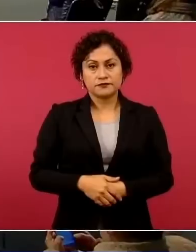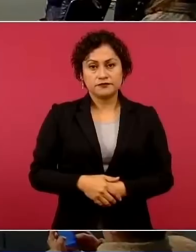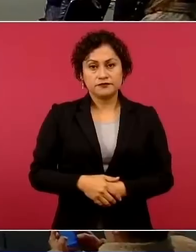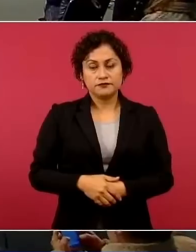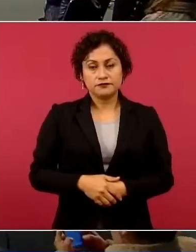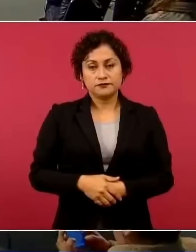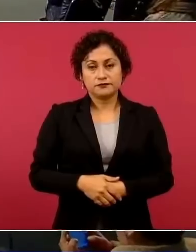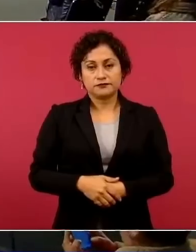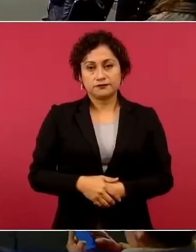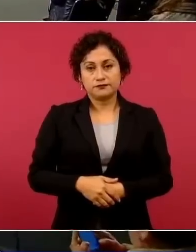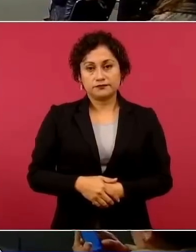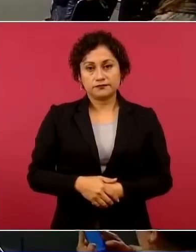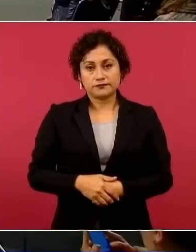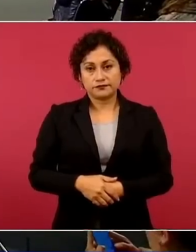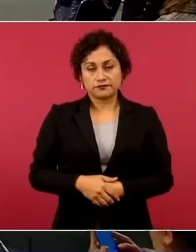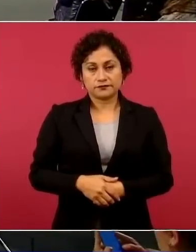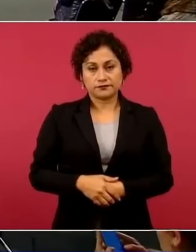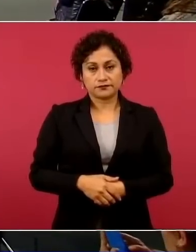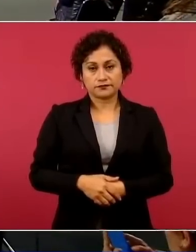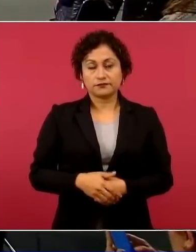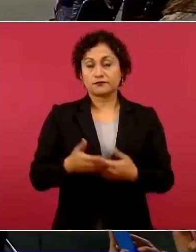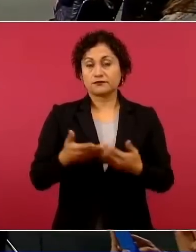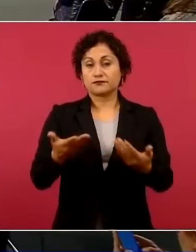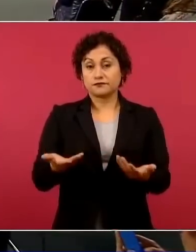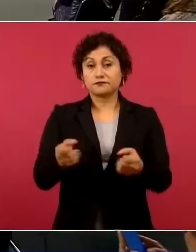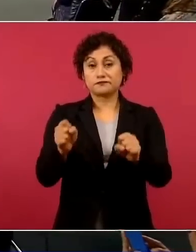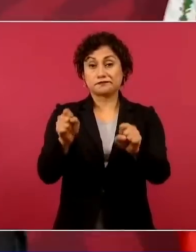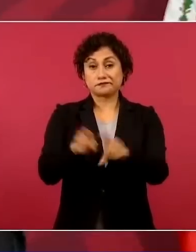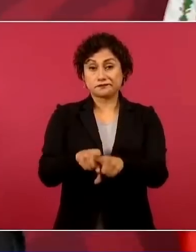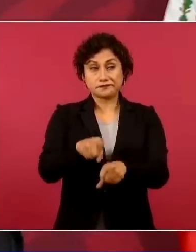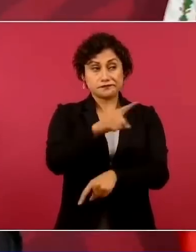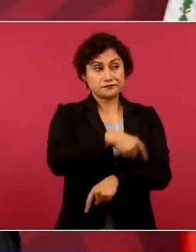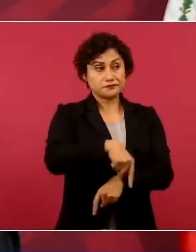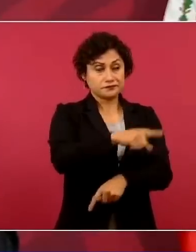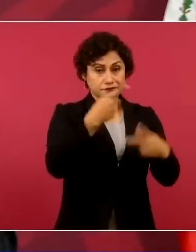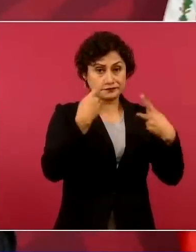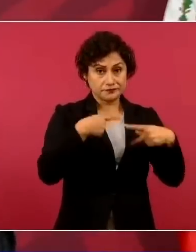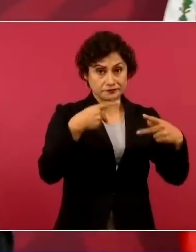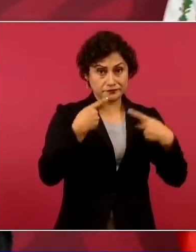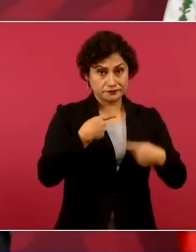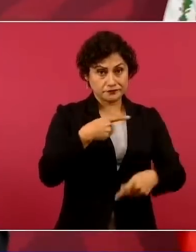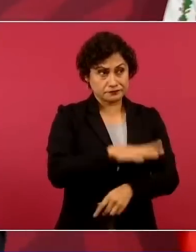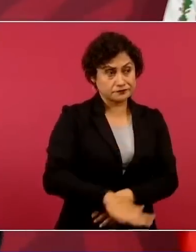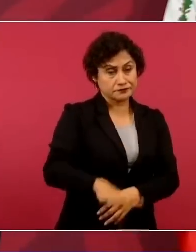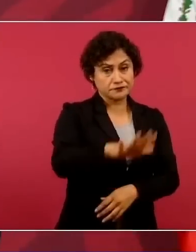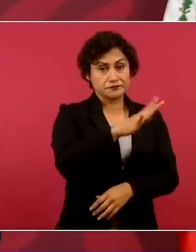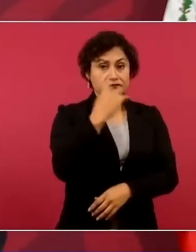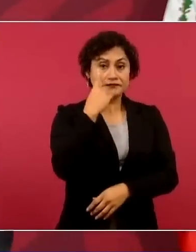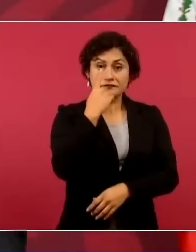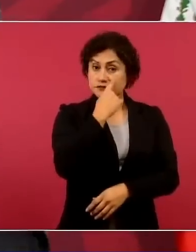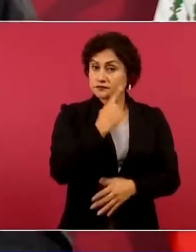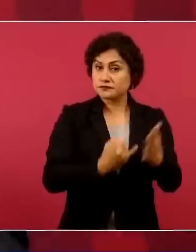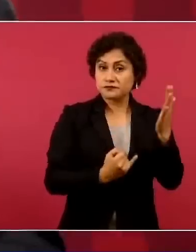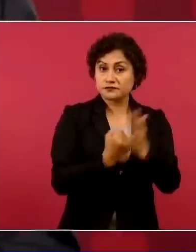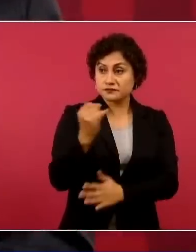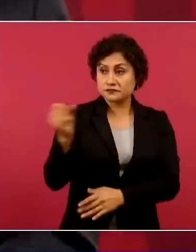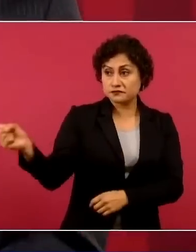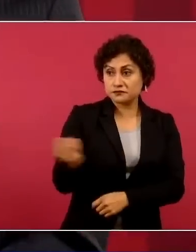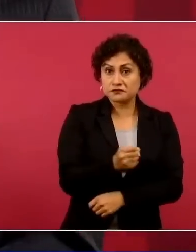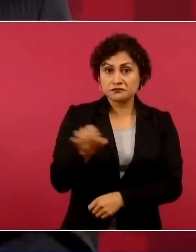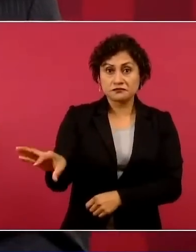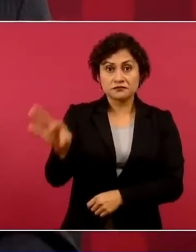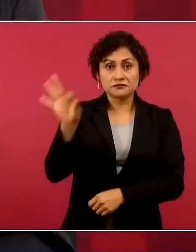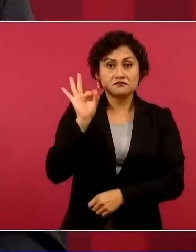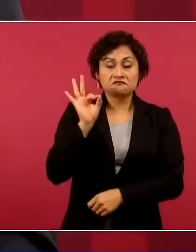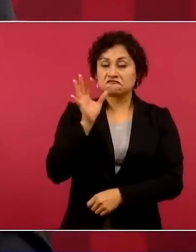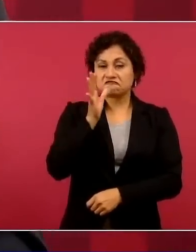Tampoco puede el pueblo elegir, como se buscaba con la reforma constitucional,